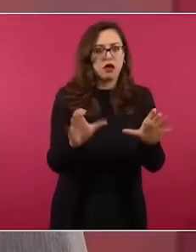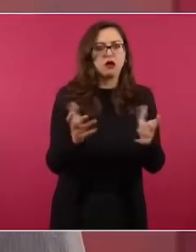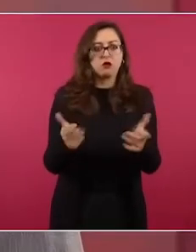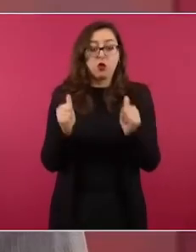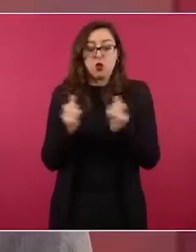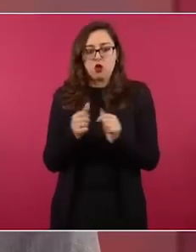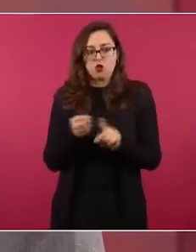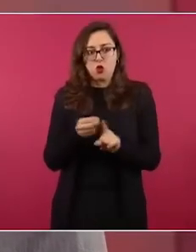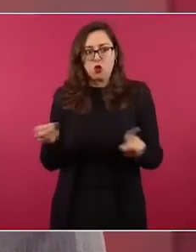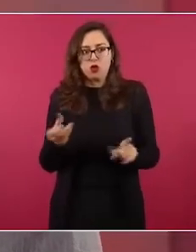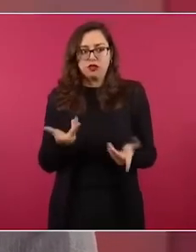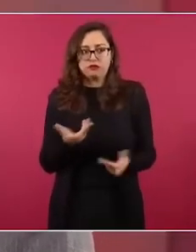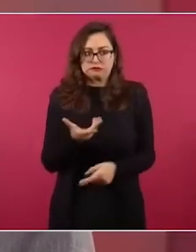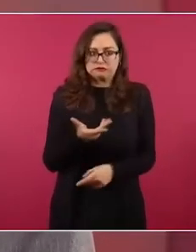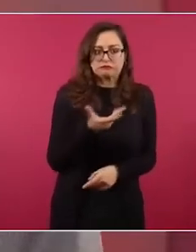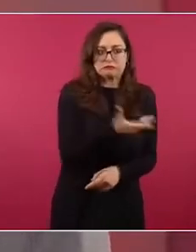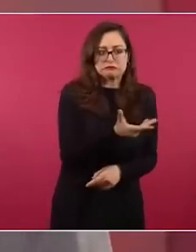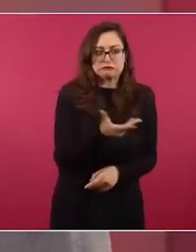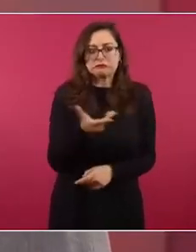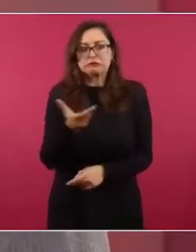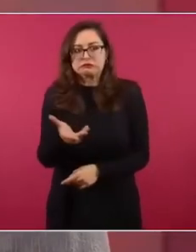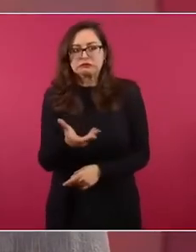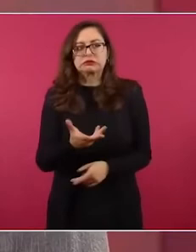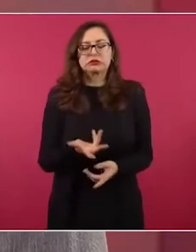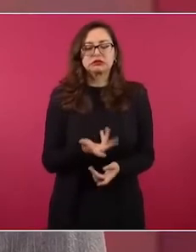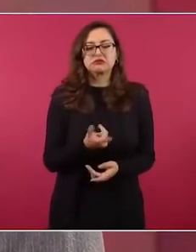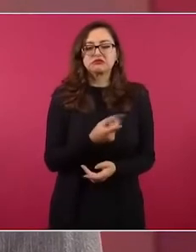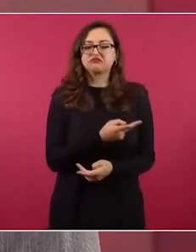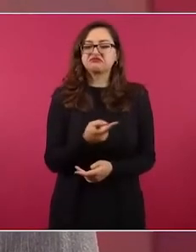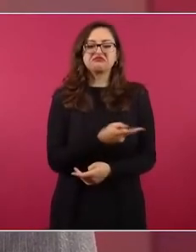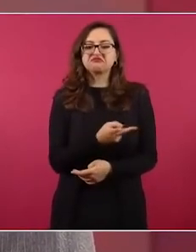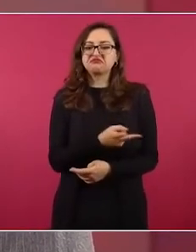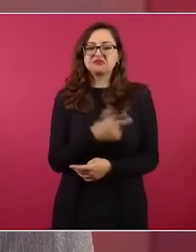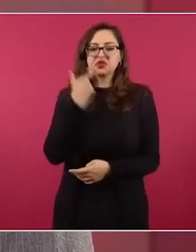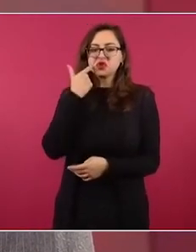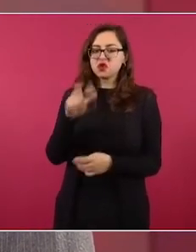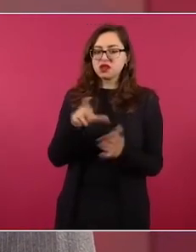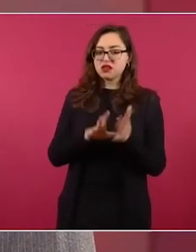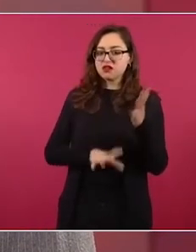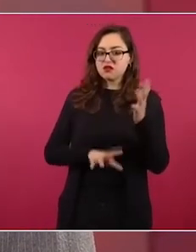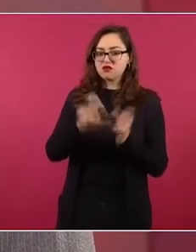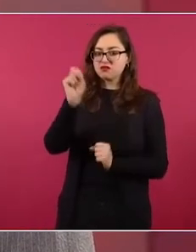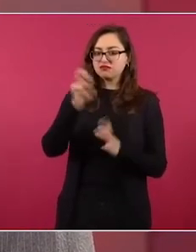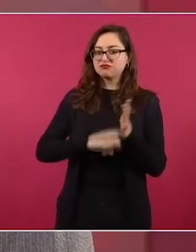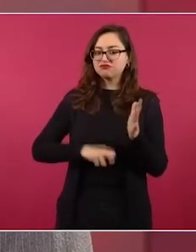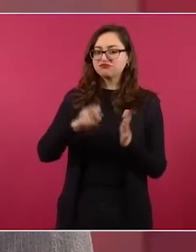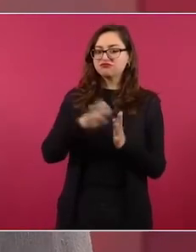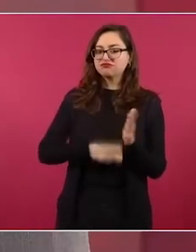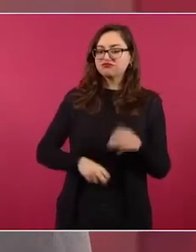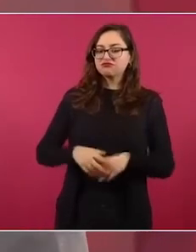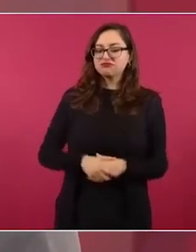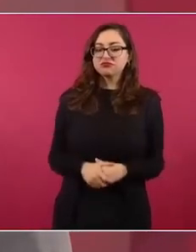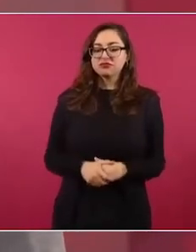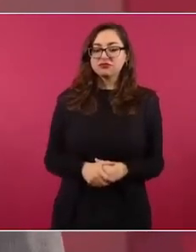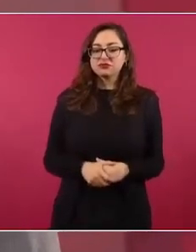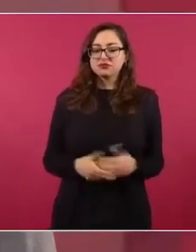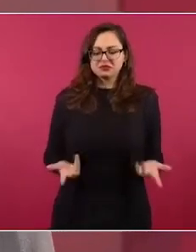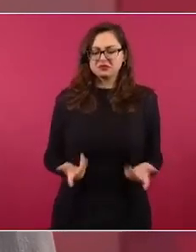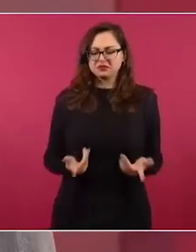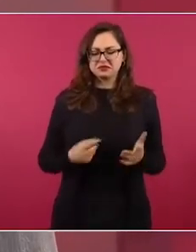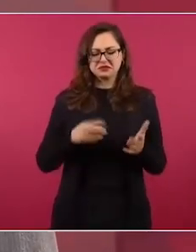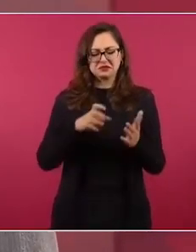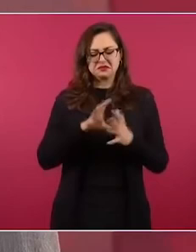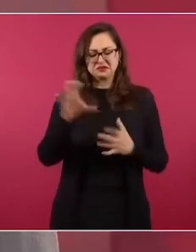ordenadas por los presidentes, violatorias de la